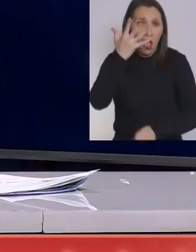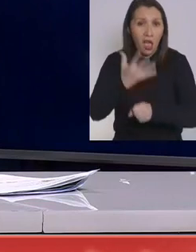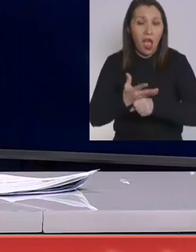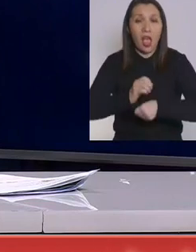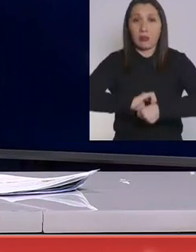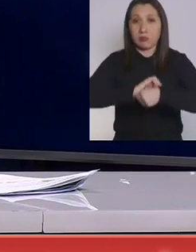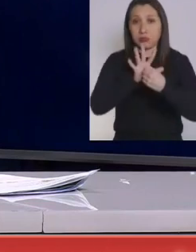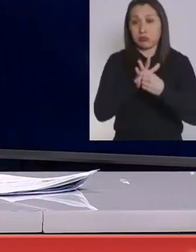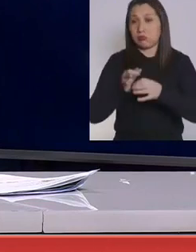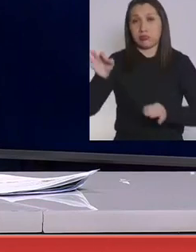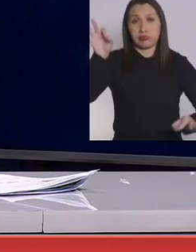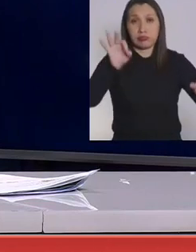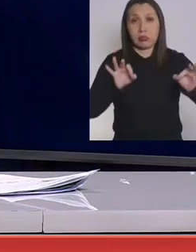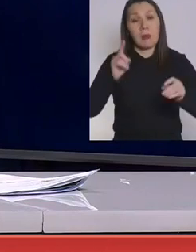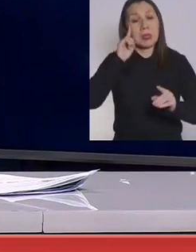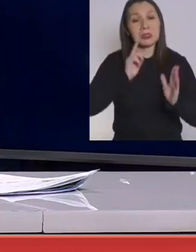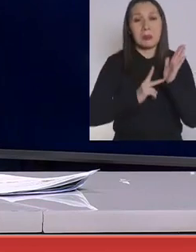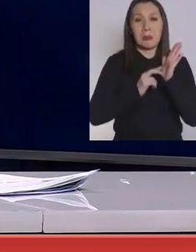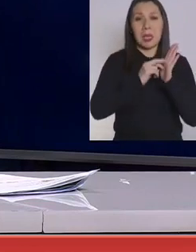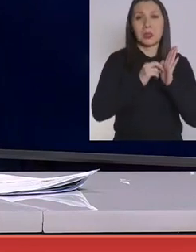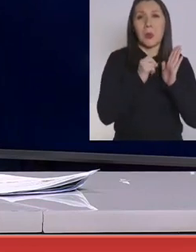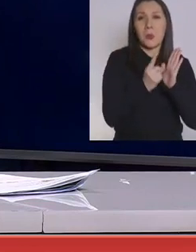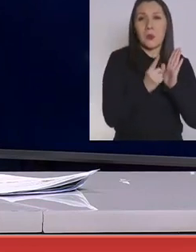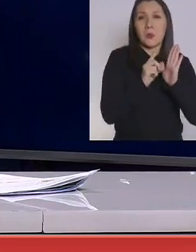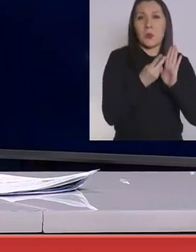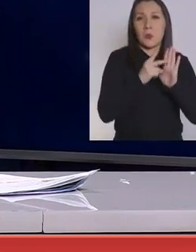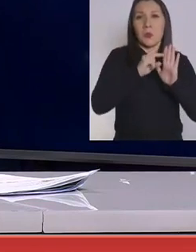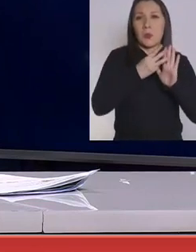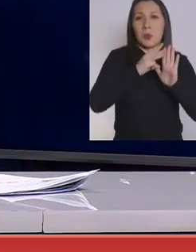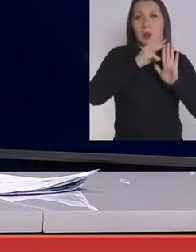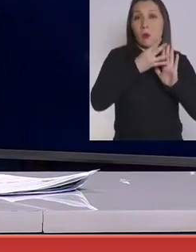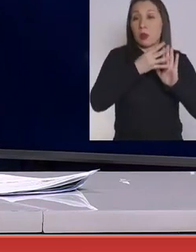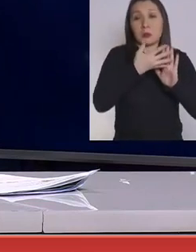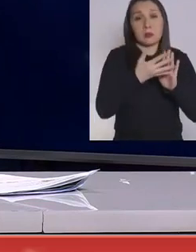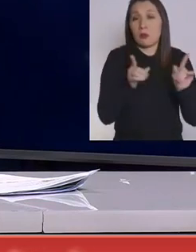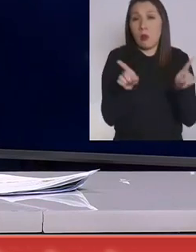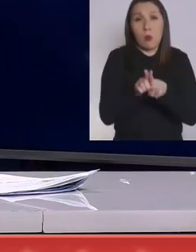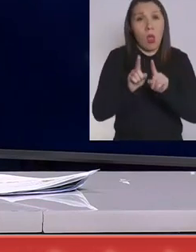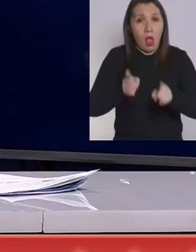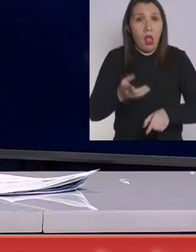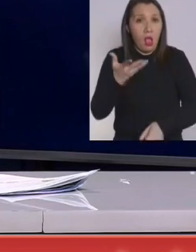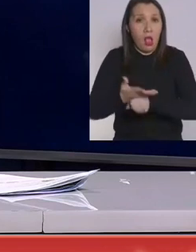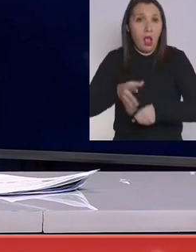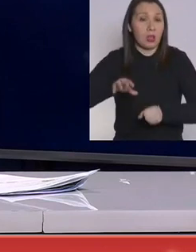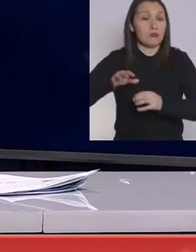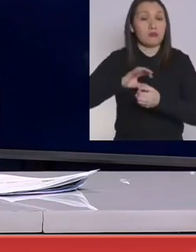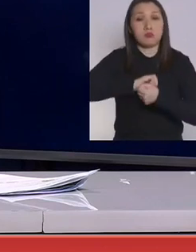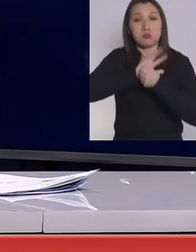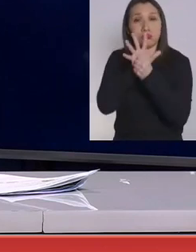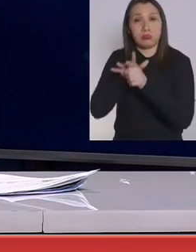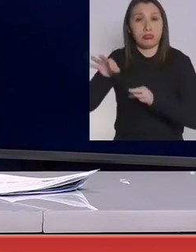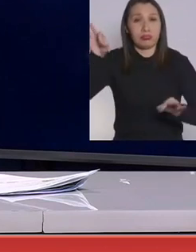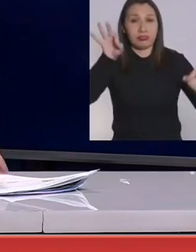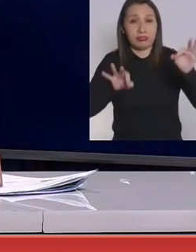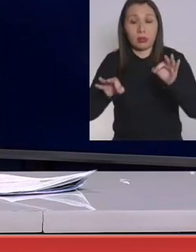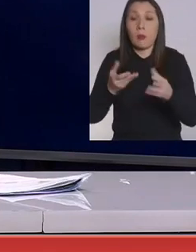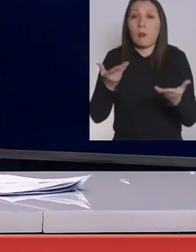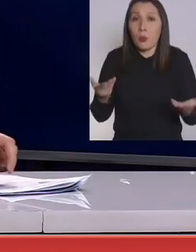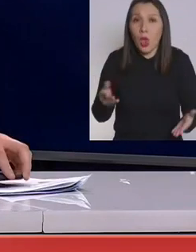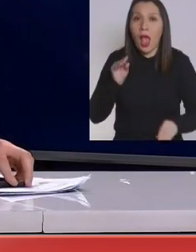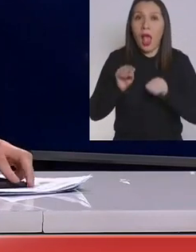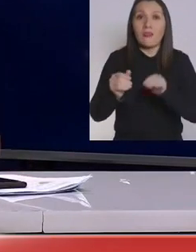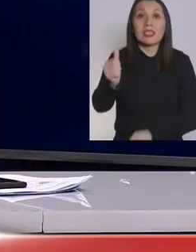pandemia, estemos en paso uno, en paso dos, en paso tres, en paso cuatro o en paso cinco. Es por eso que el llamado que